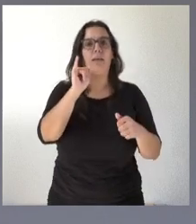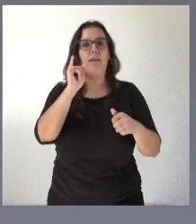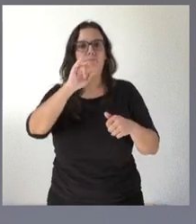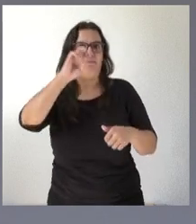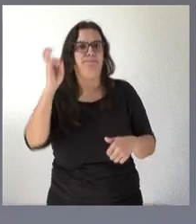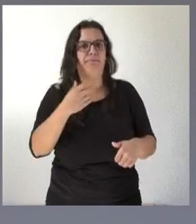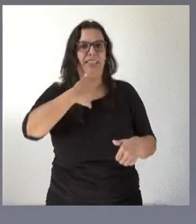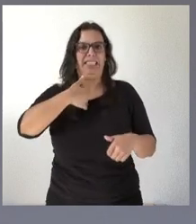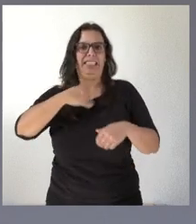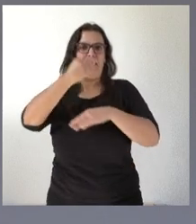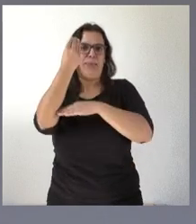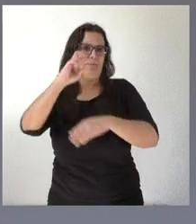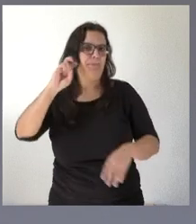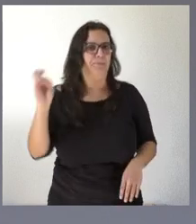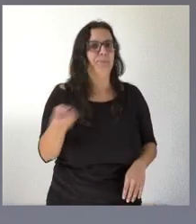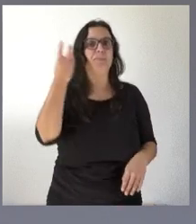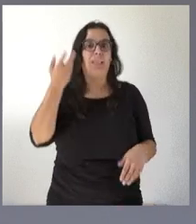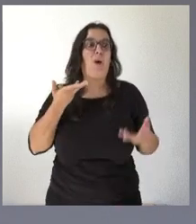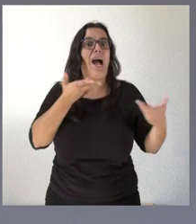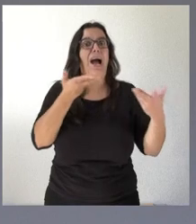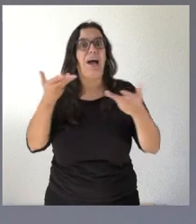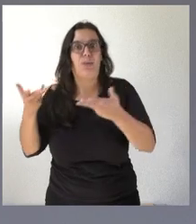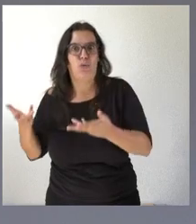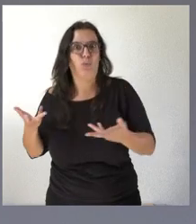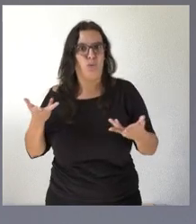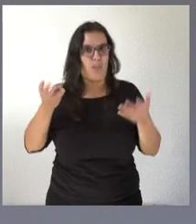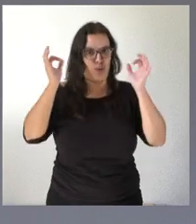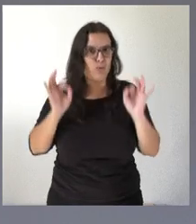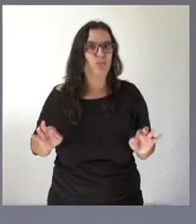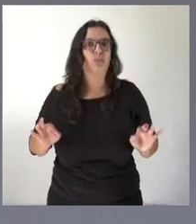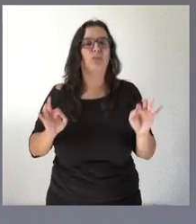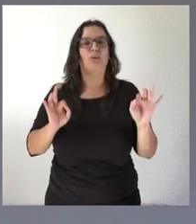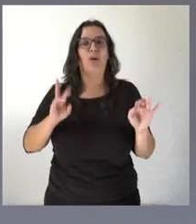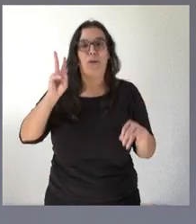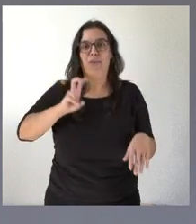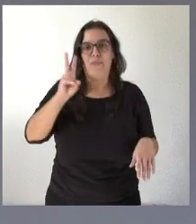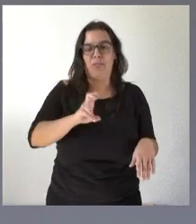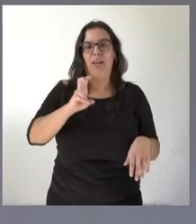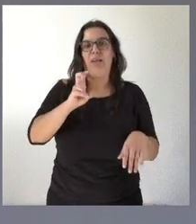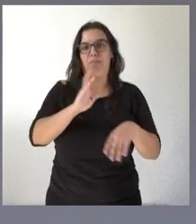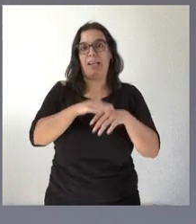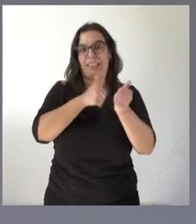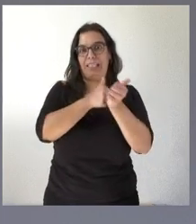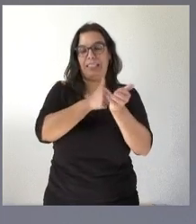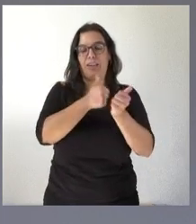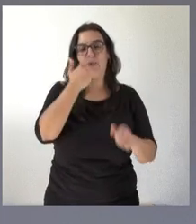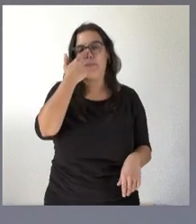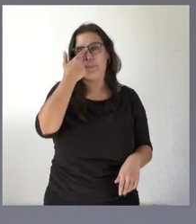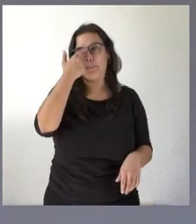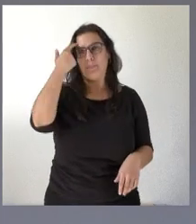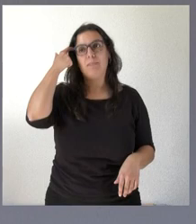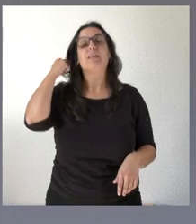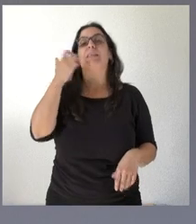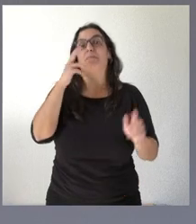están auxiliando valga la redundancia precisamente a los correspondientes secretarios si me permiten la